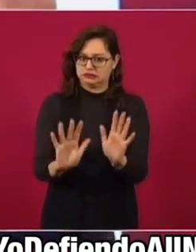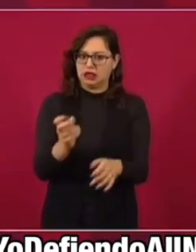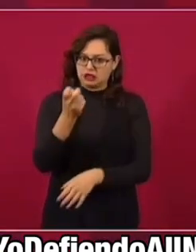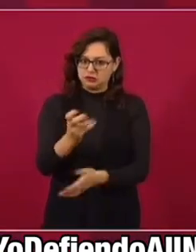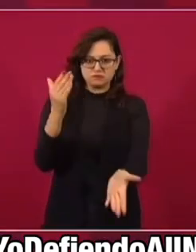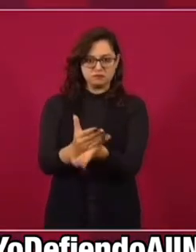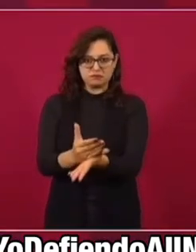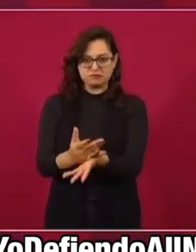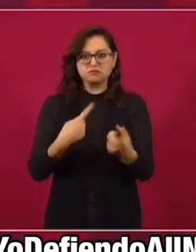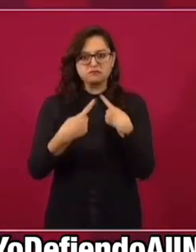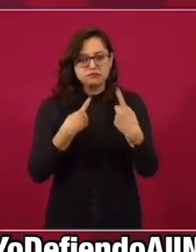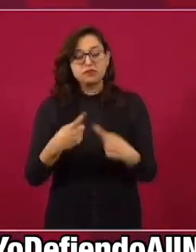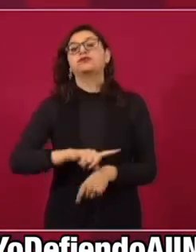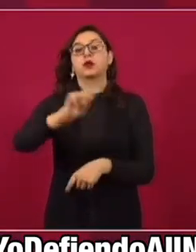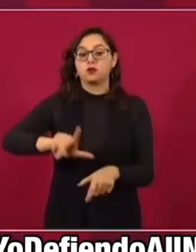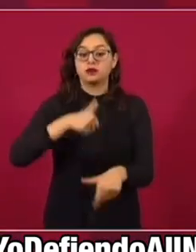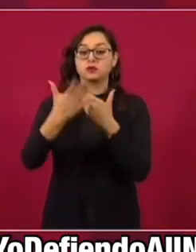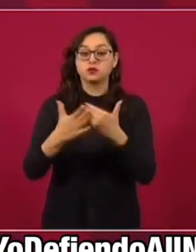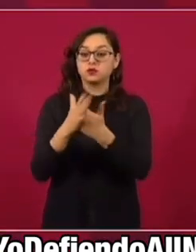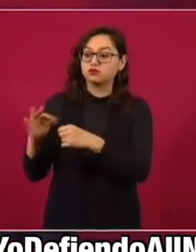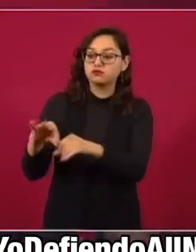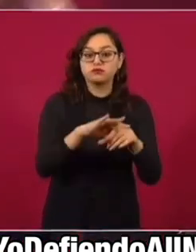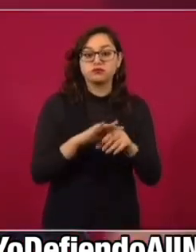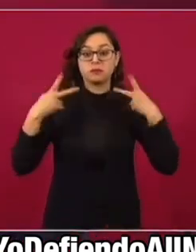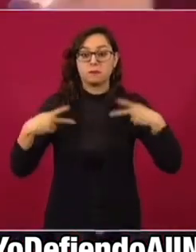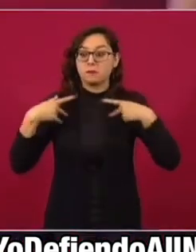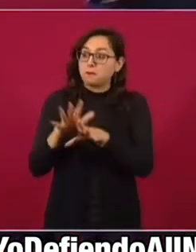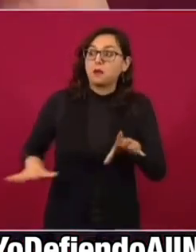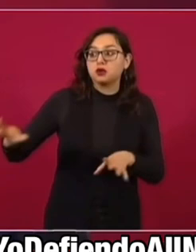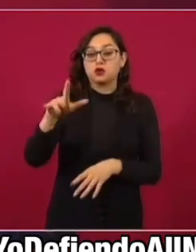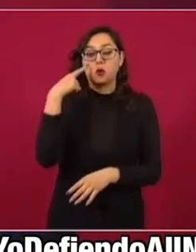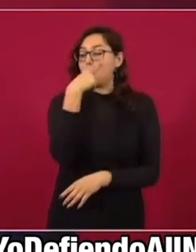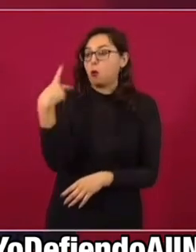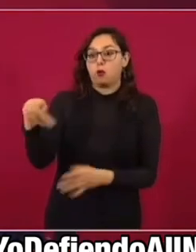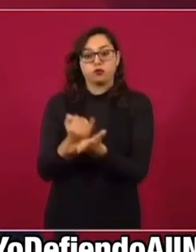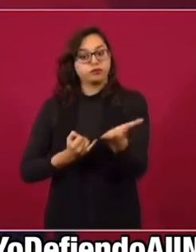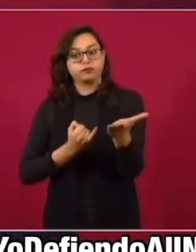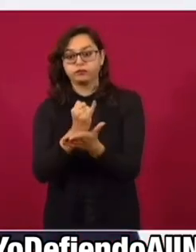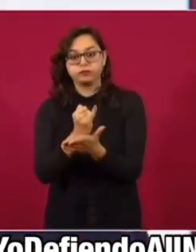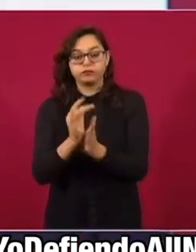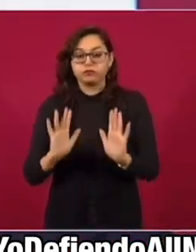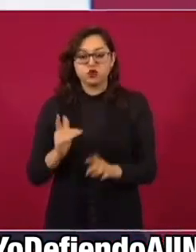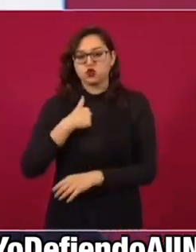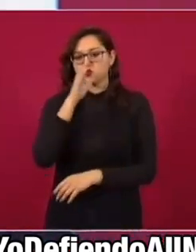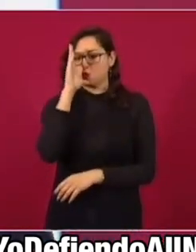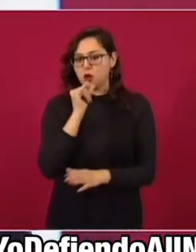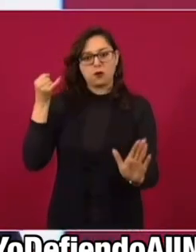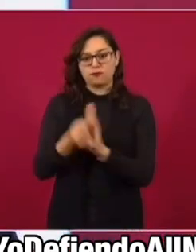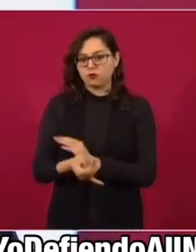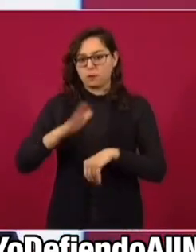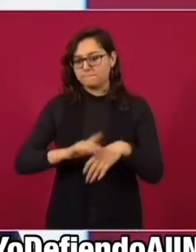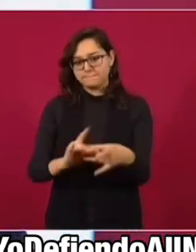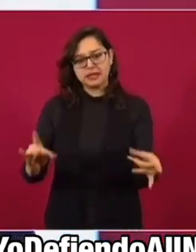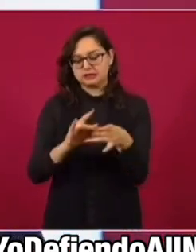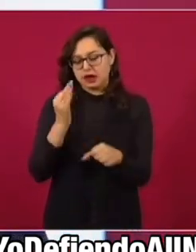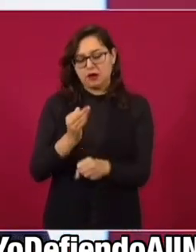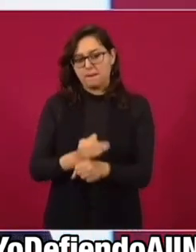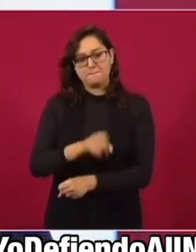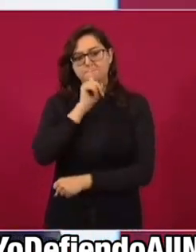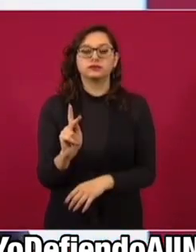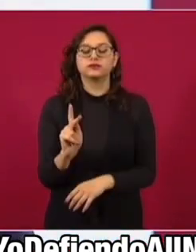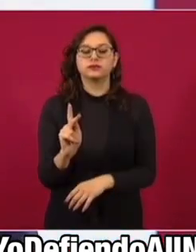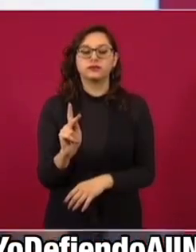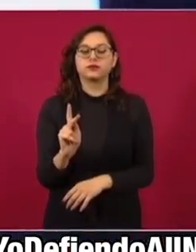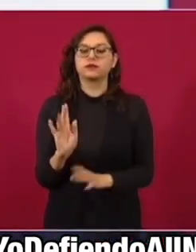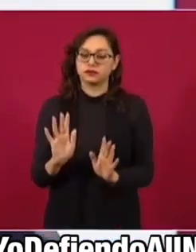la decisión. Ya no puedo hablar ahora de lo que tendrá que llegar. No